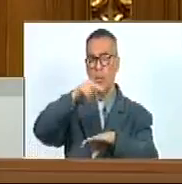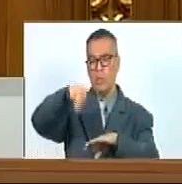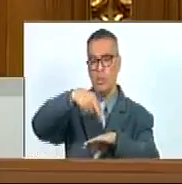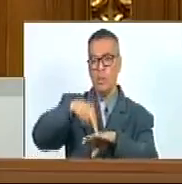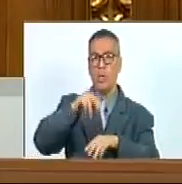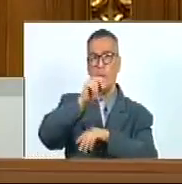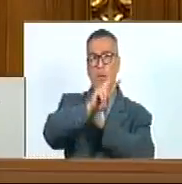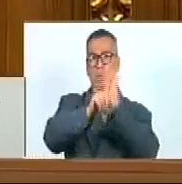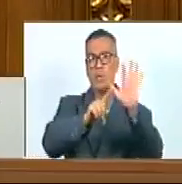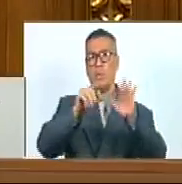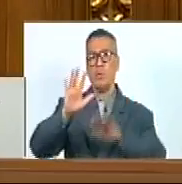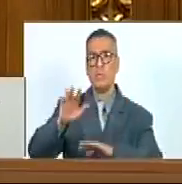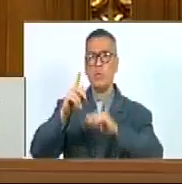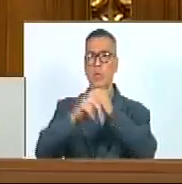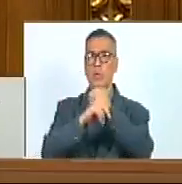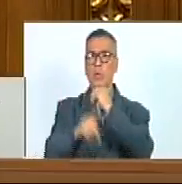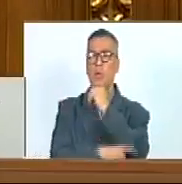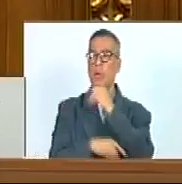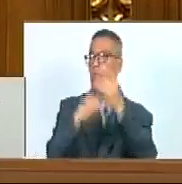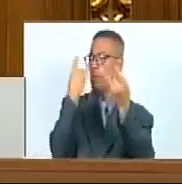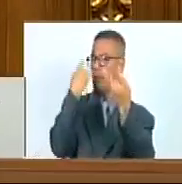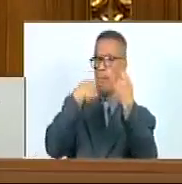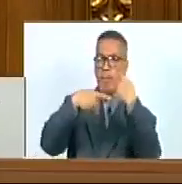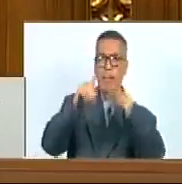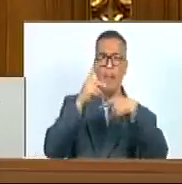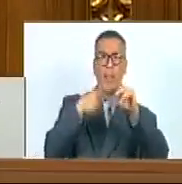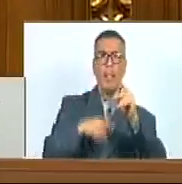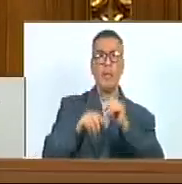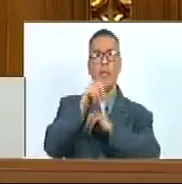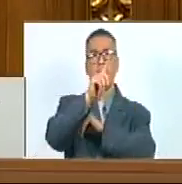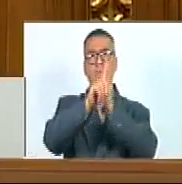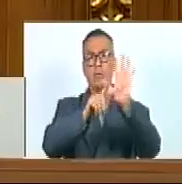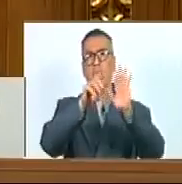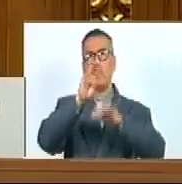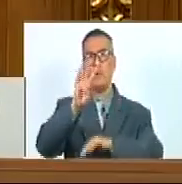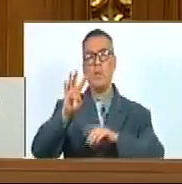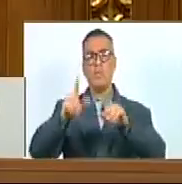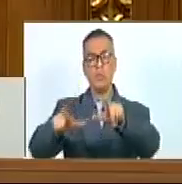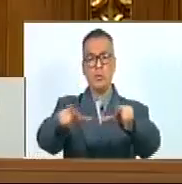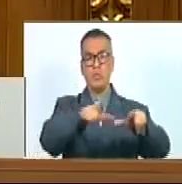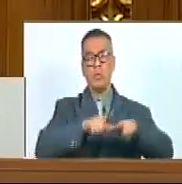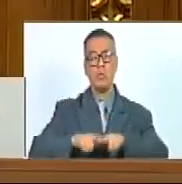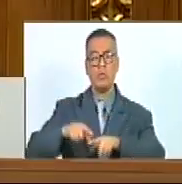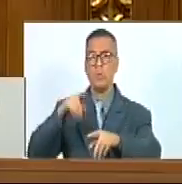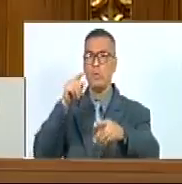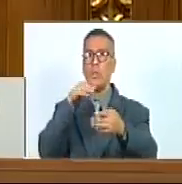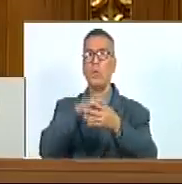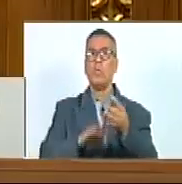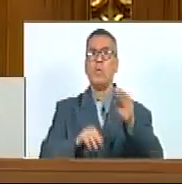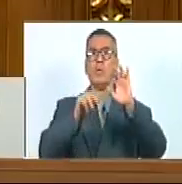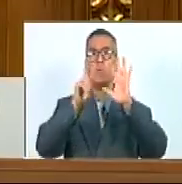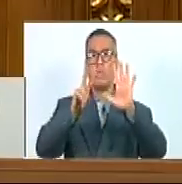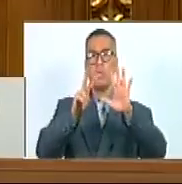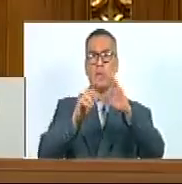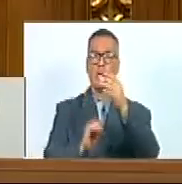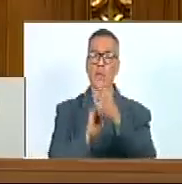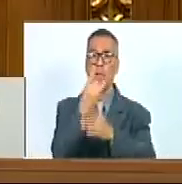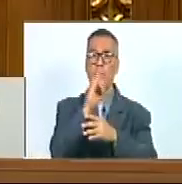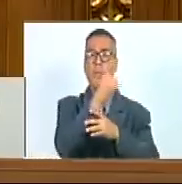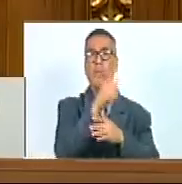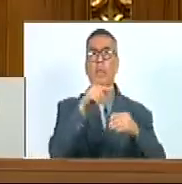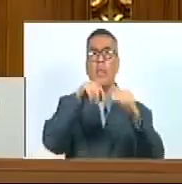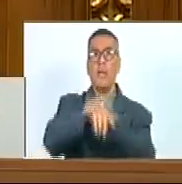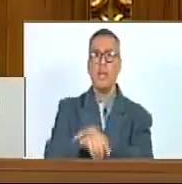65 parques De recreación 64 zonas Protectoras 7 refugios De fauna silvestre 7